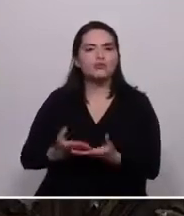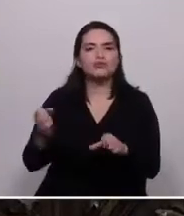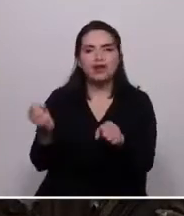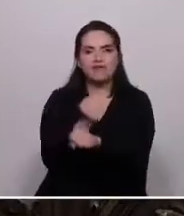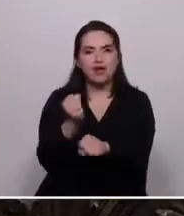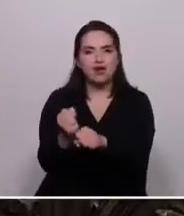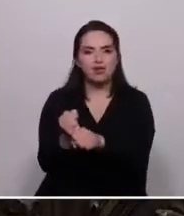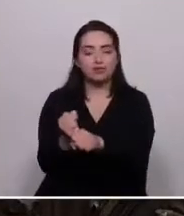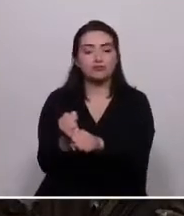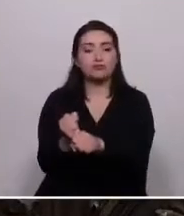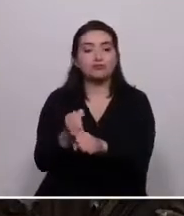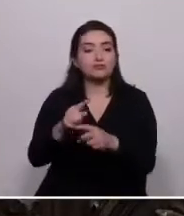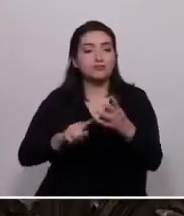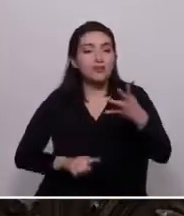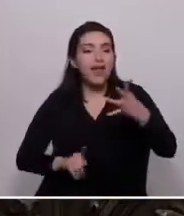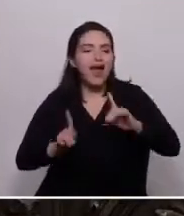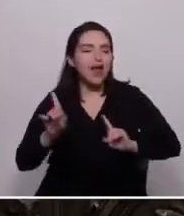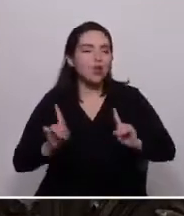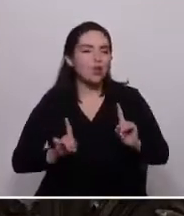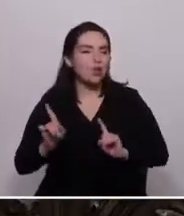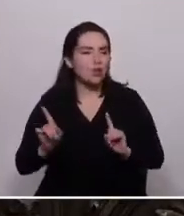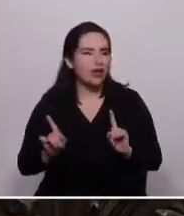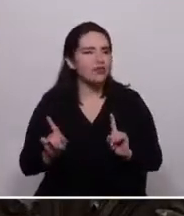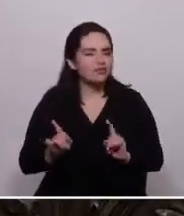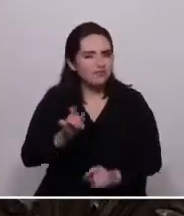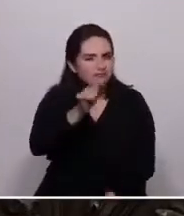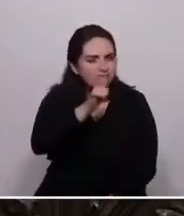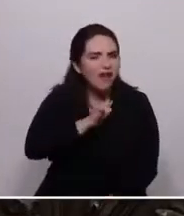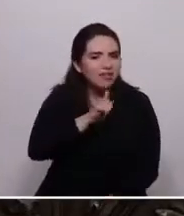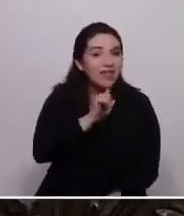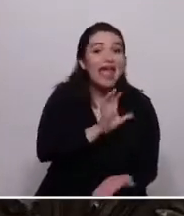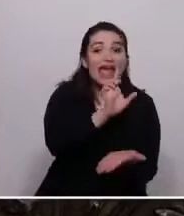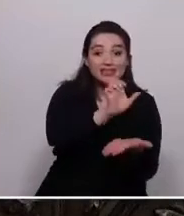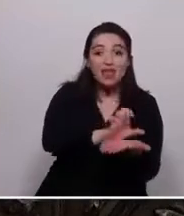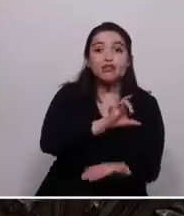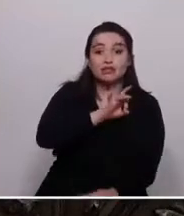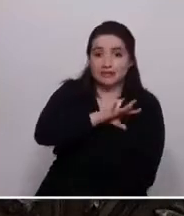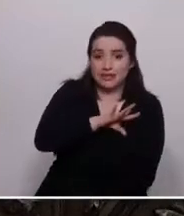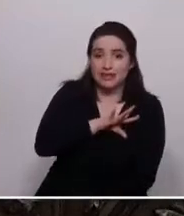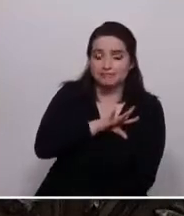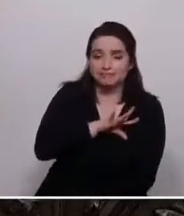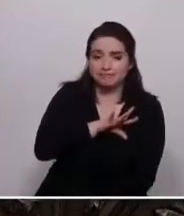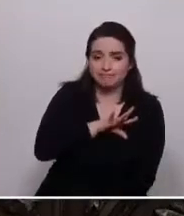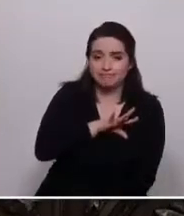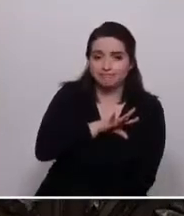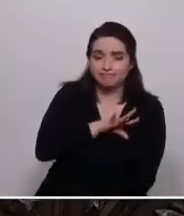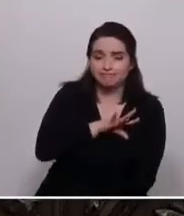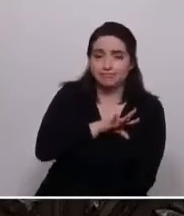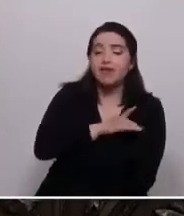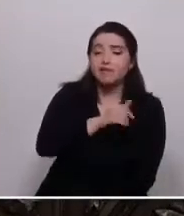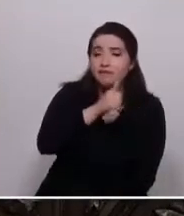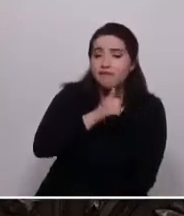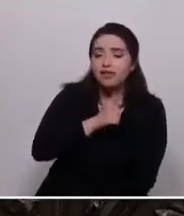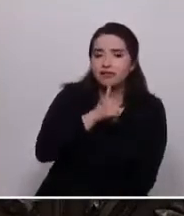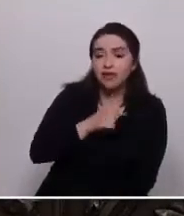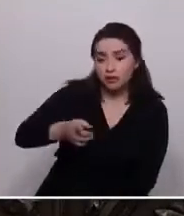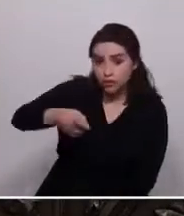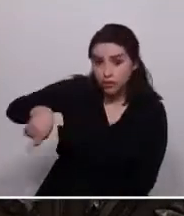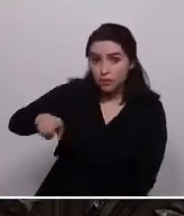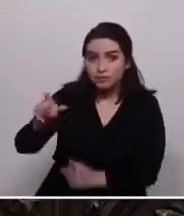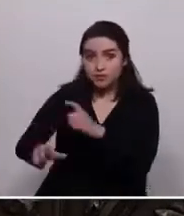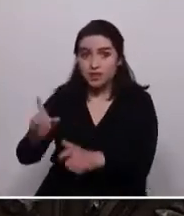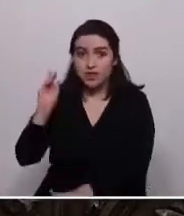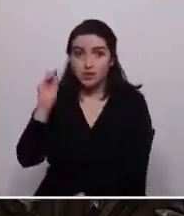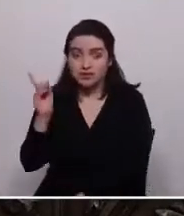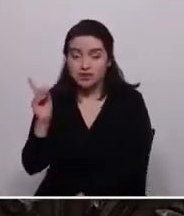son algunas de las deudas que el Estado de Chile mantiene no sólo con ellas, sino